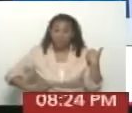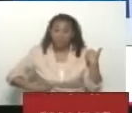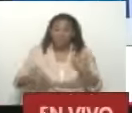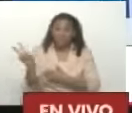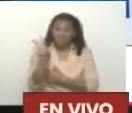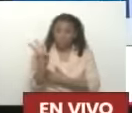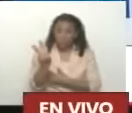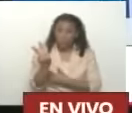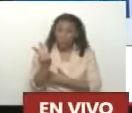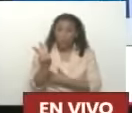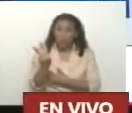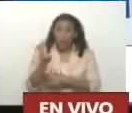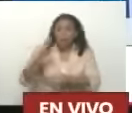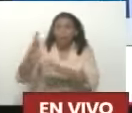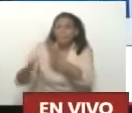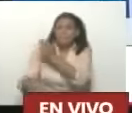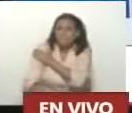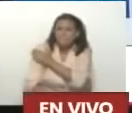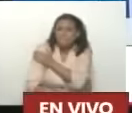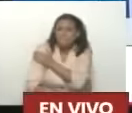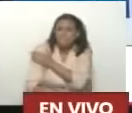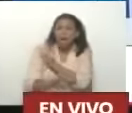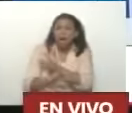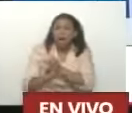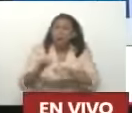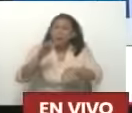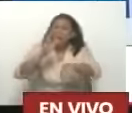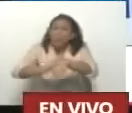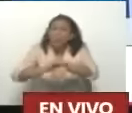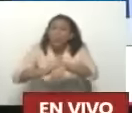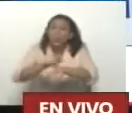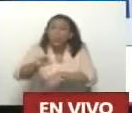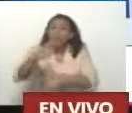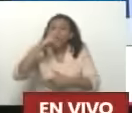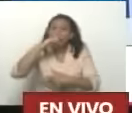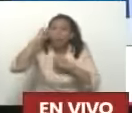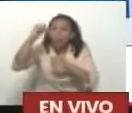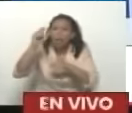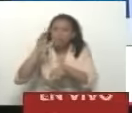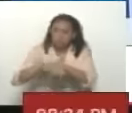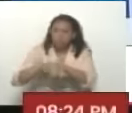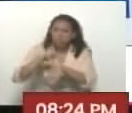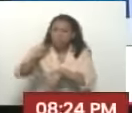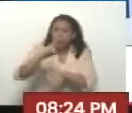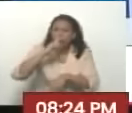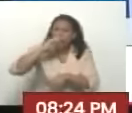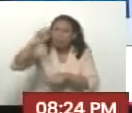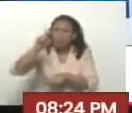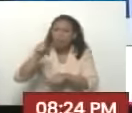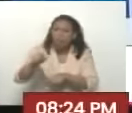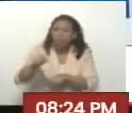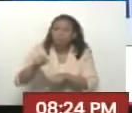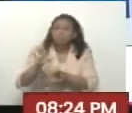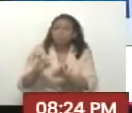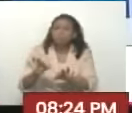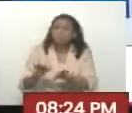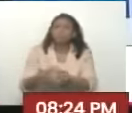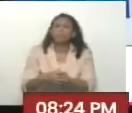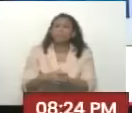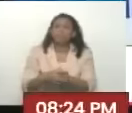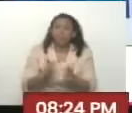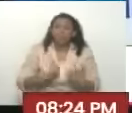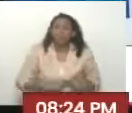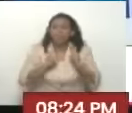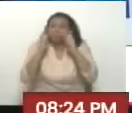Me agarró el hombro Y me dijo Me dijo Nicolás Nicolás Nicolás Te